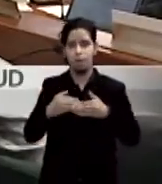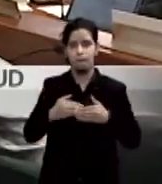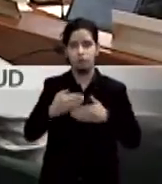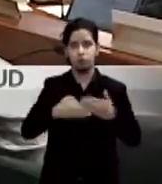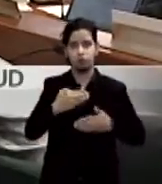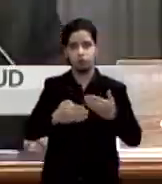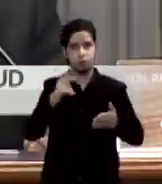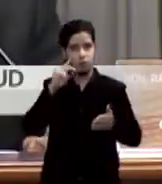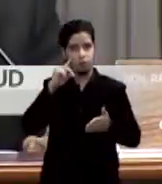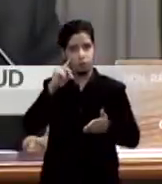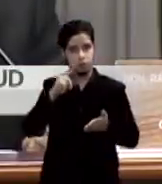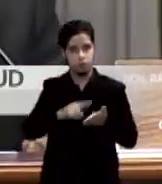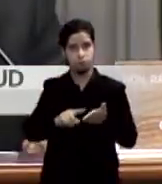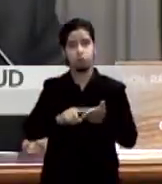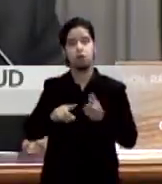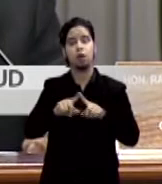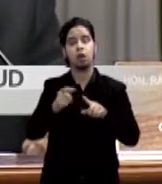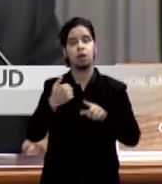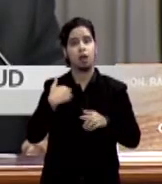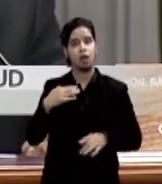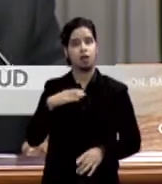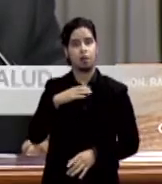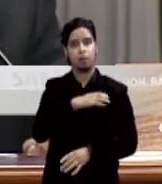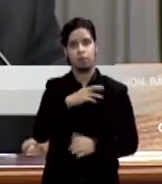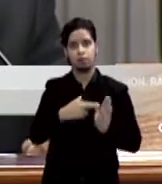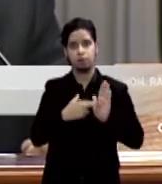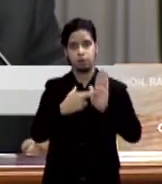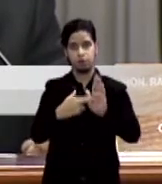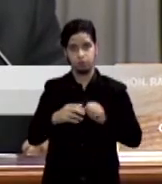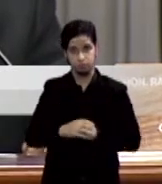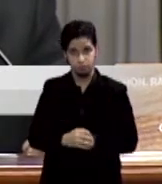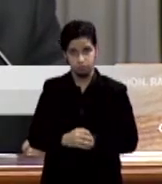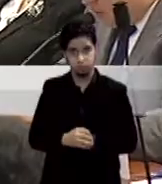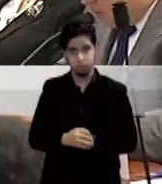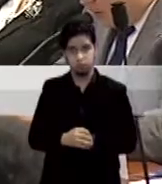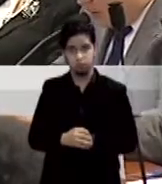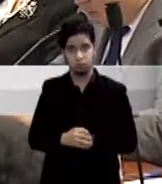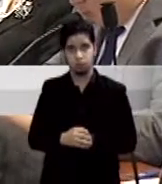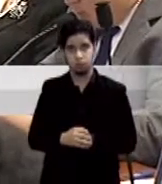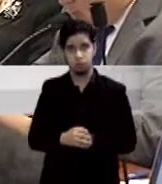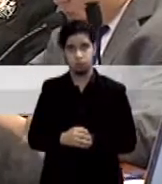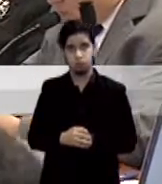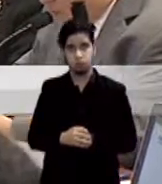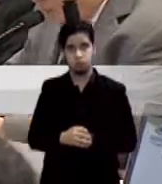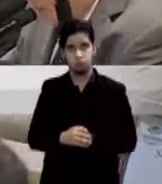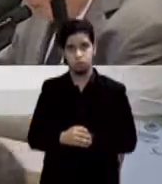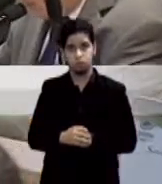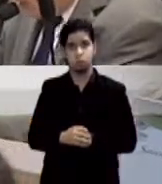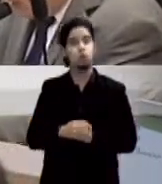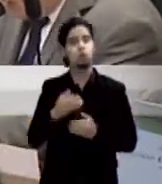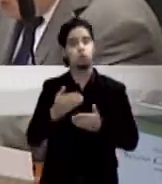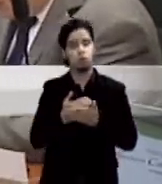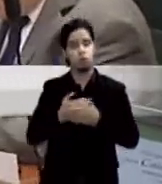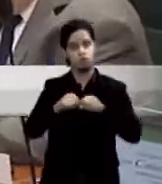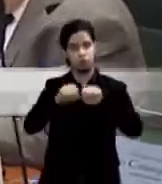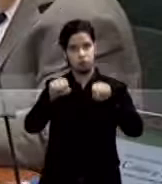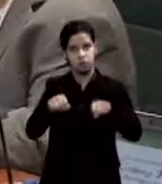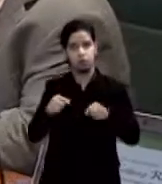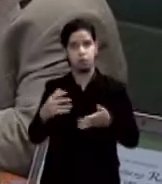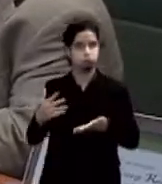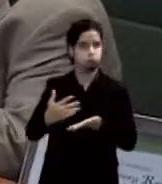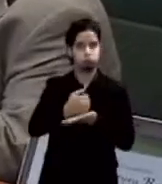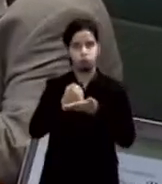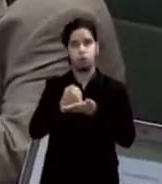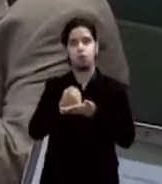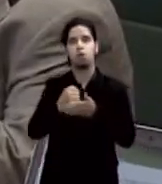públicas en la cámara de representantes la asociación médica advirtió que de aceptar el nuevo sistema contributivo serían cómplices